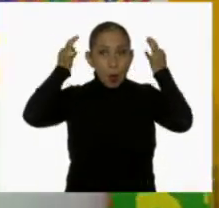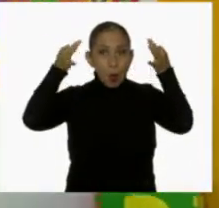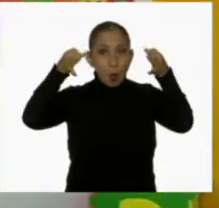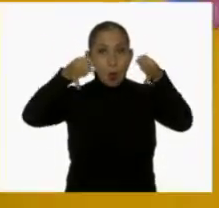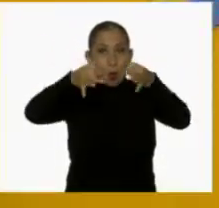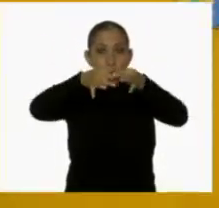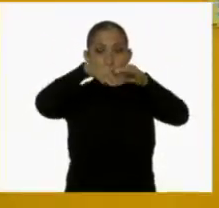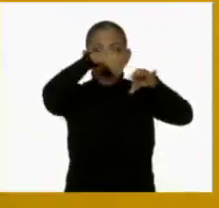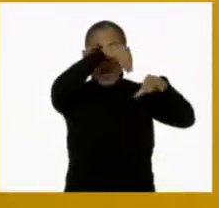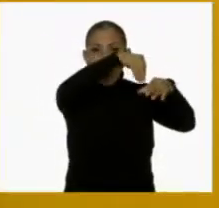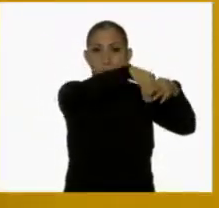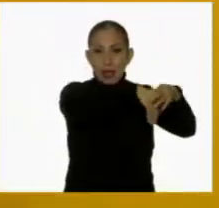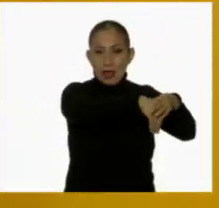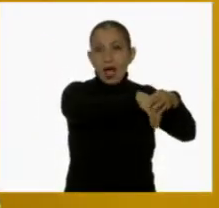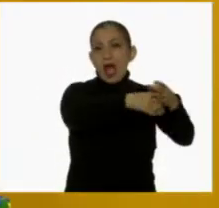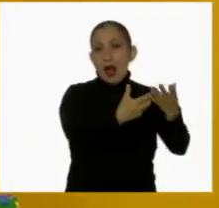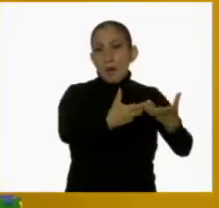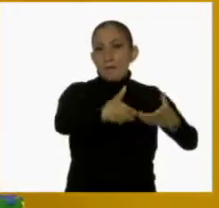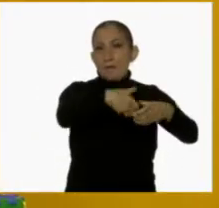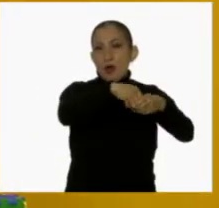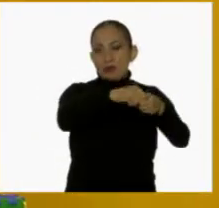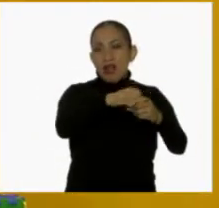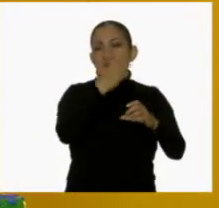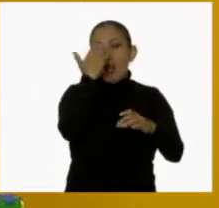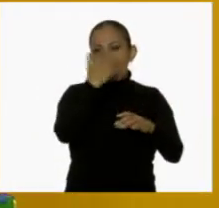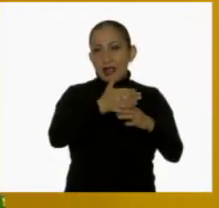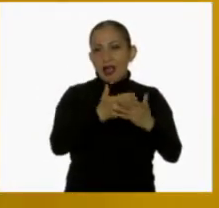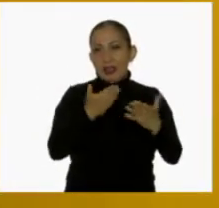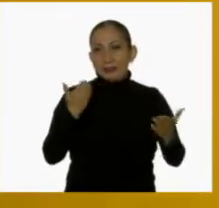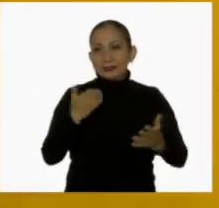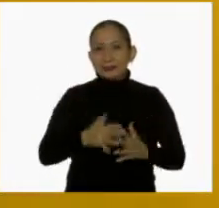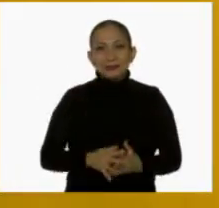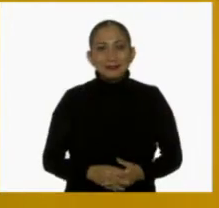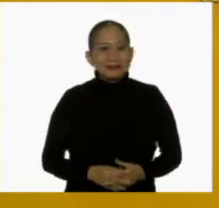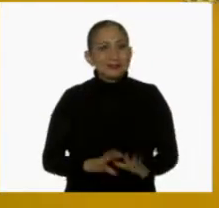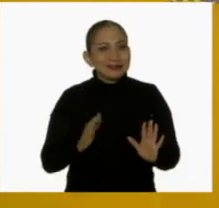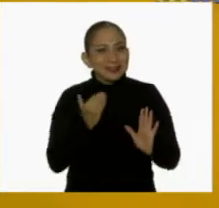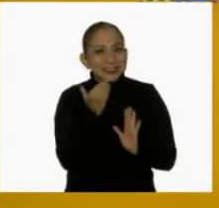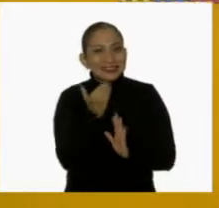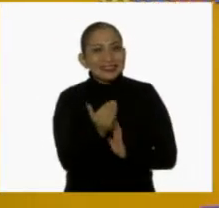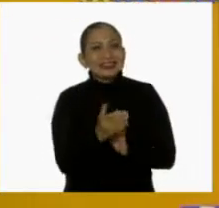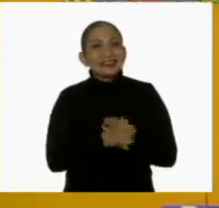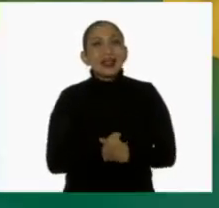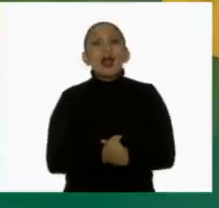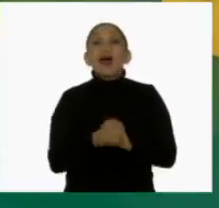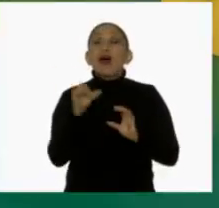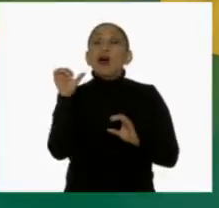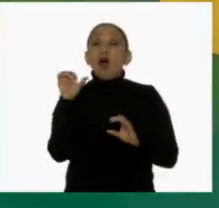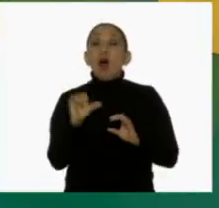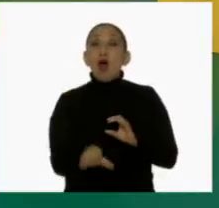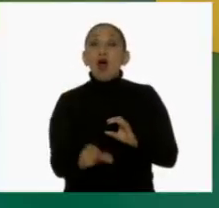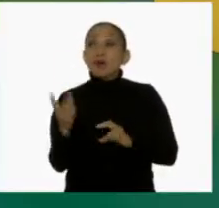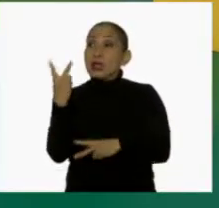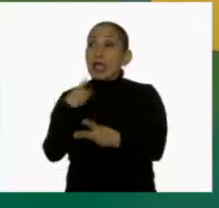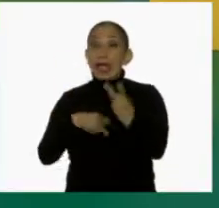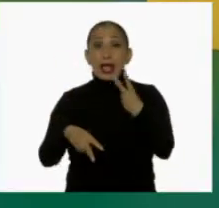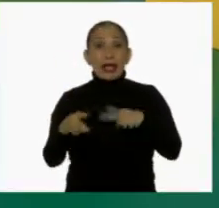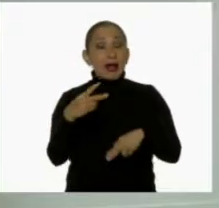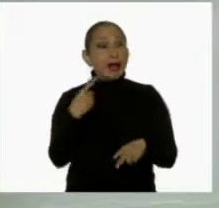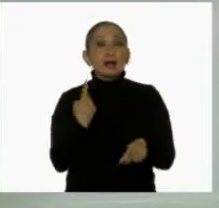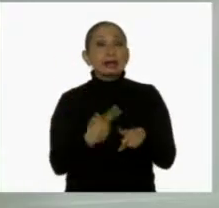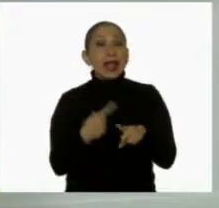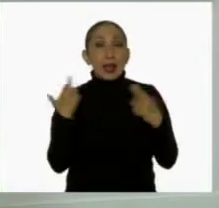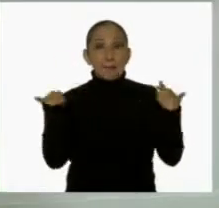ahora lo voy a guardar en esta bolsita que ya tengo preparada. Muy bien. Bueno, hoy nos acompaña